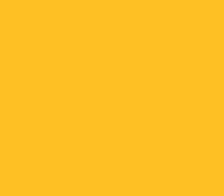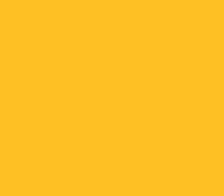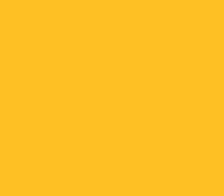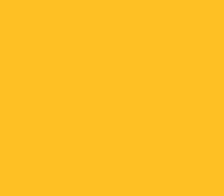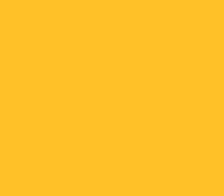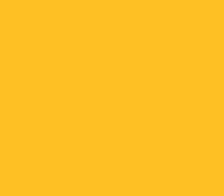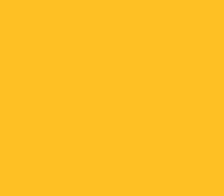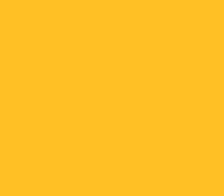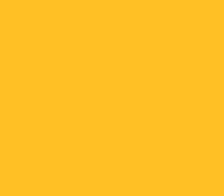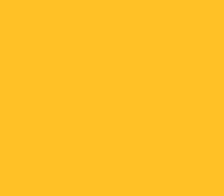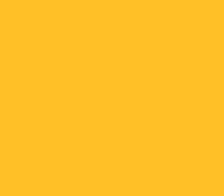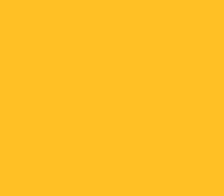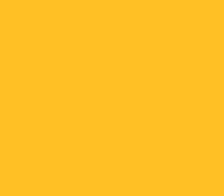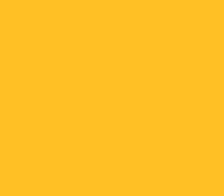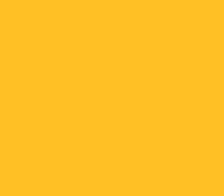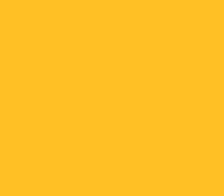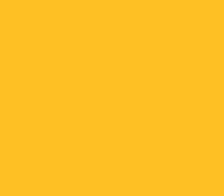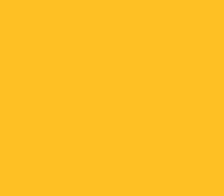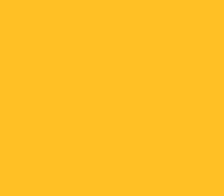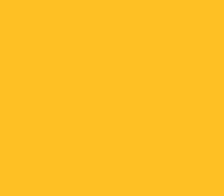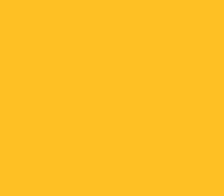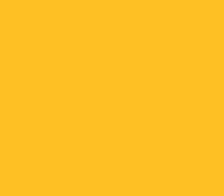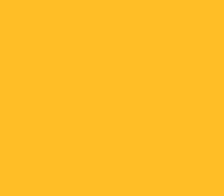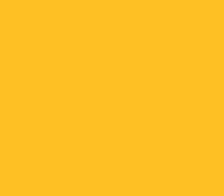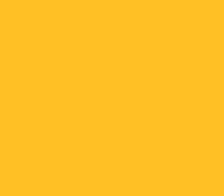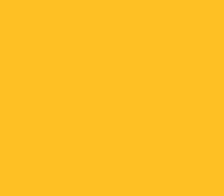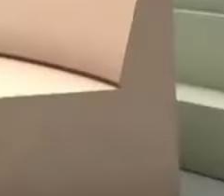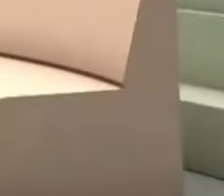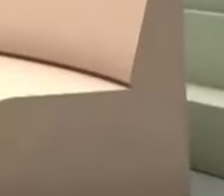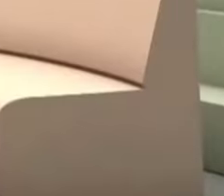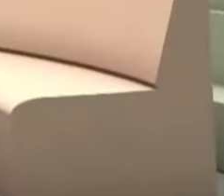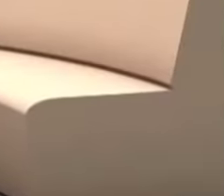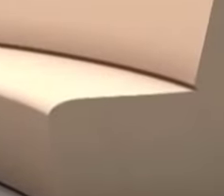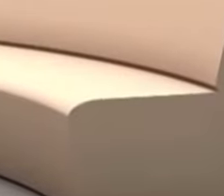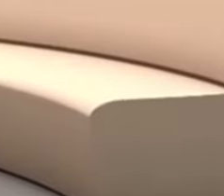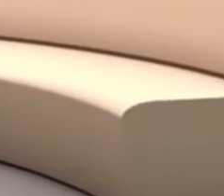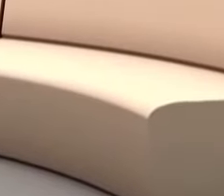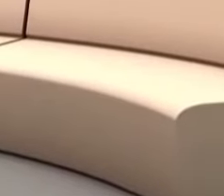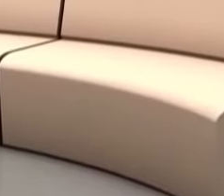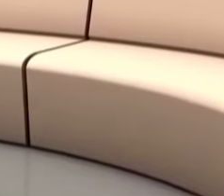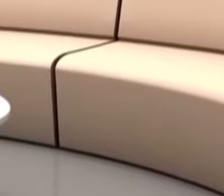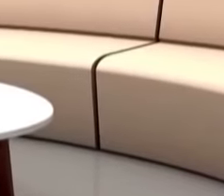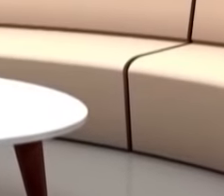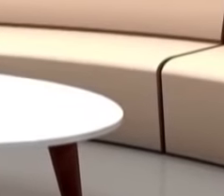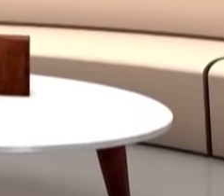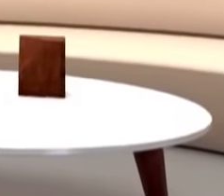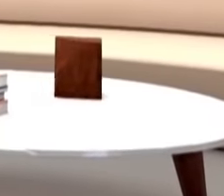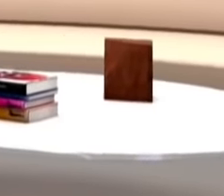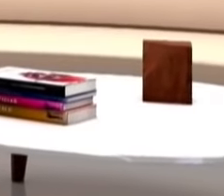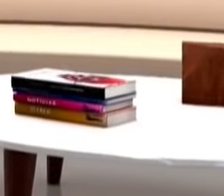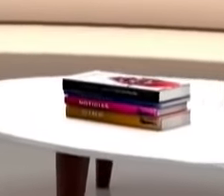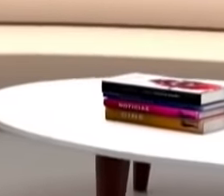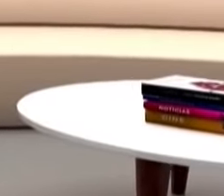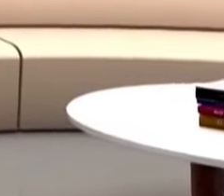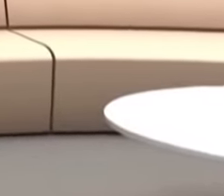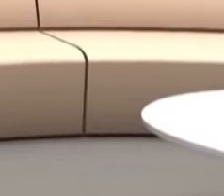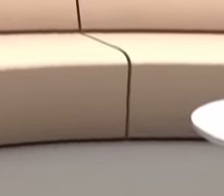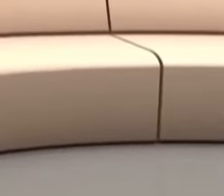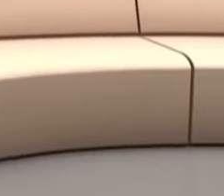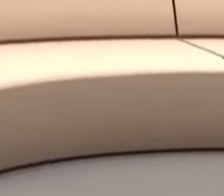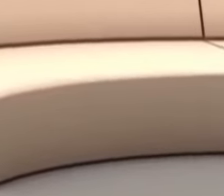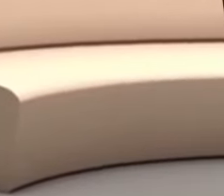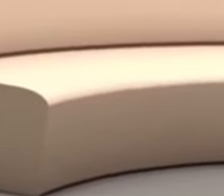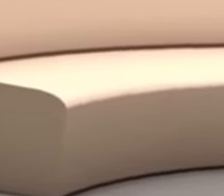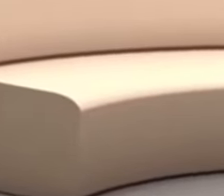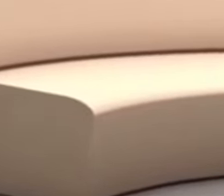Jueves a las 18, en Canal 5. Pasa, estás en el Libby, la revista de la tarde de